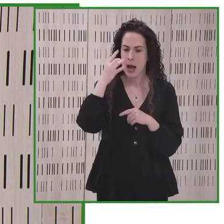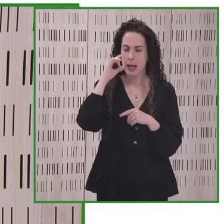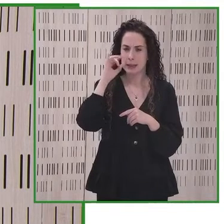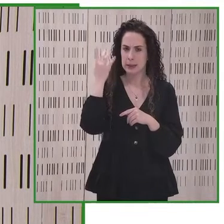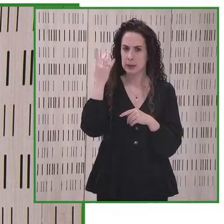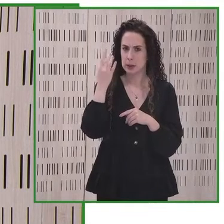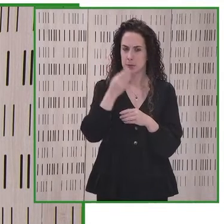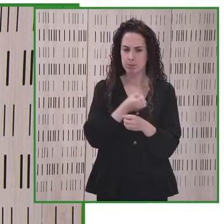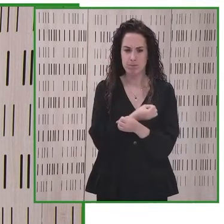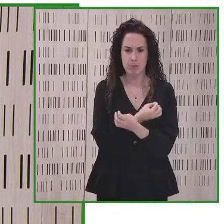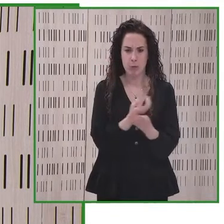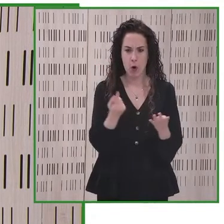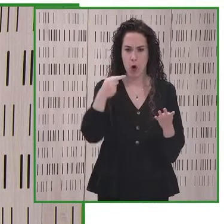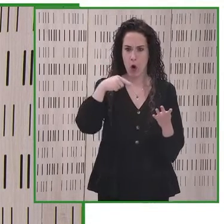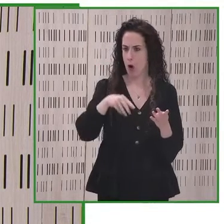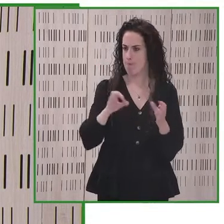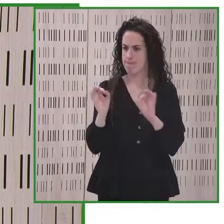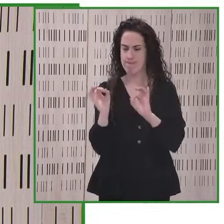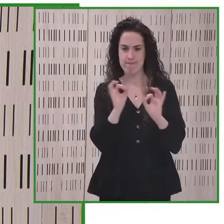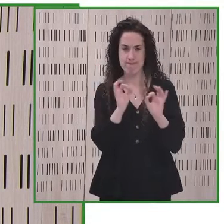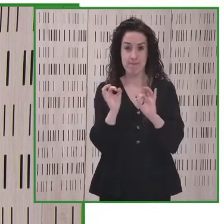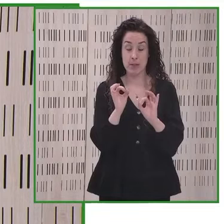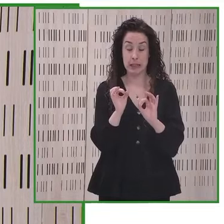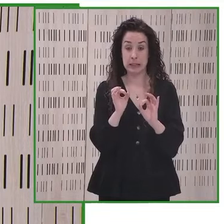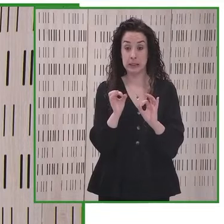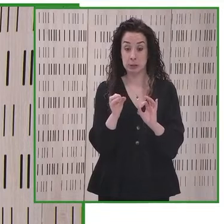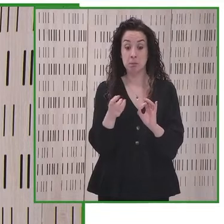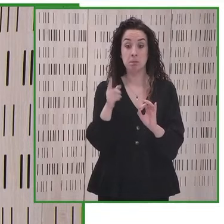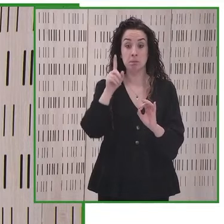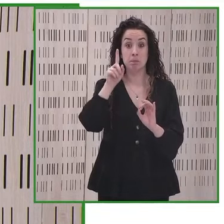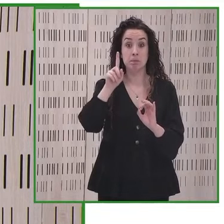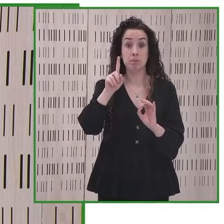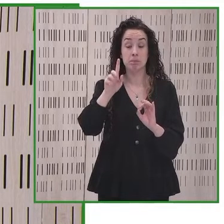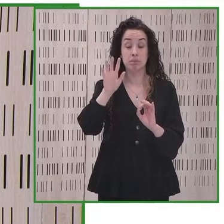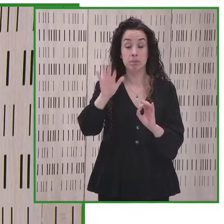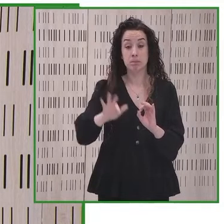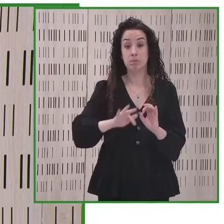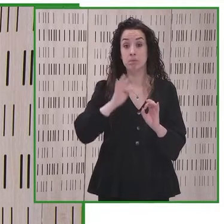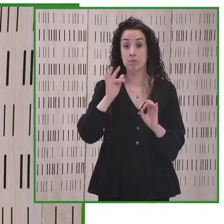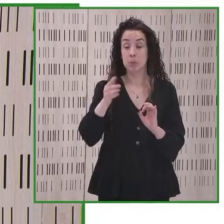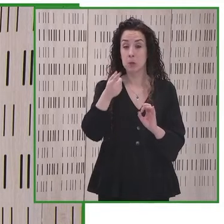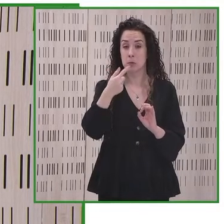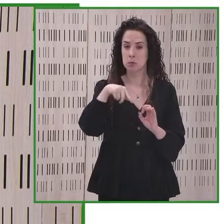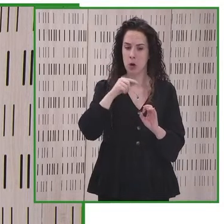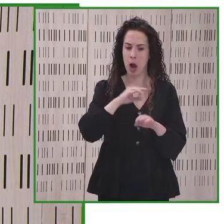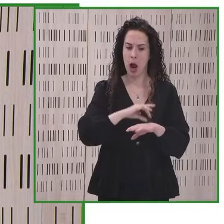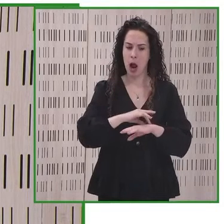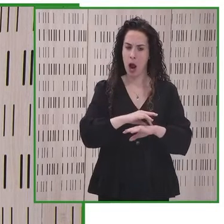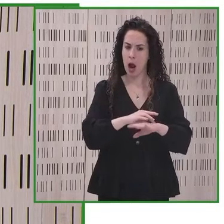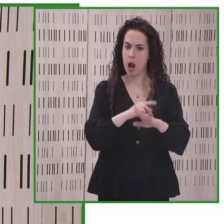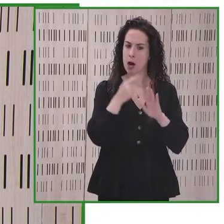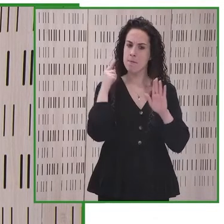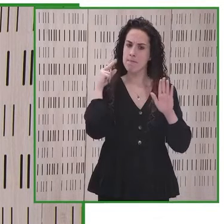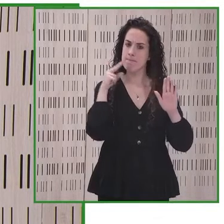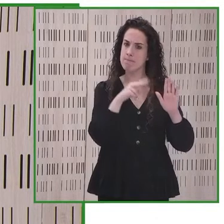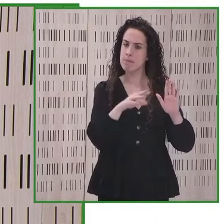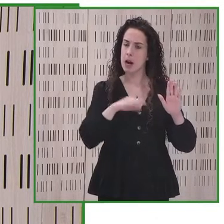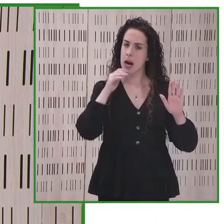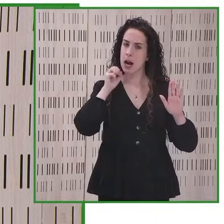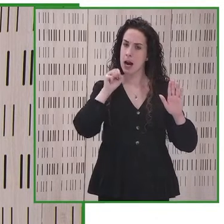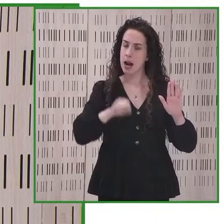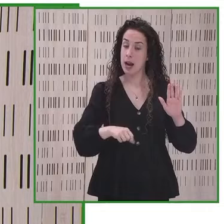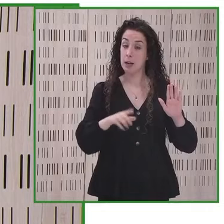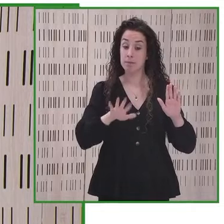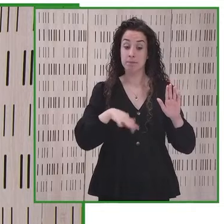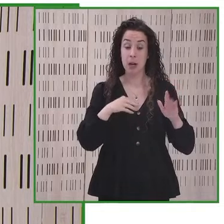preparadas para ustedes el día de hoy de igual forma pueden revisar la agenda detallada de hoy y mañana en la página principal de